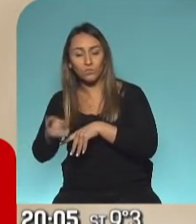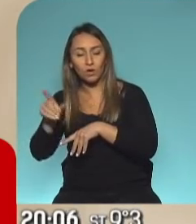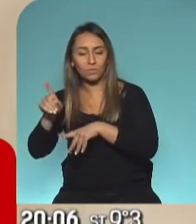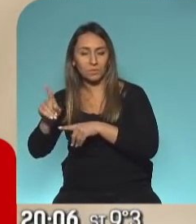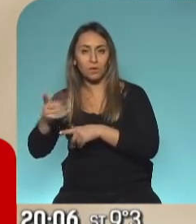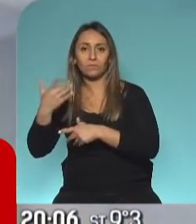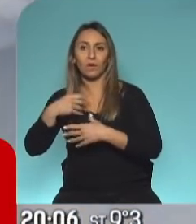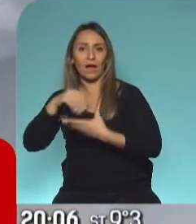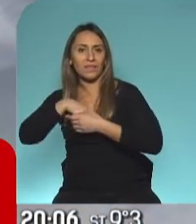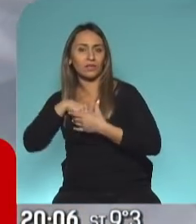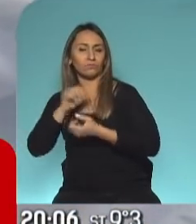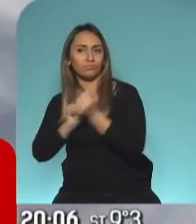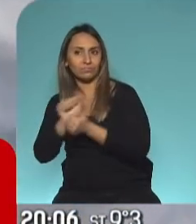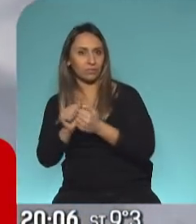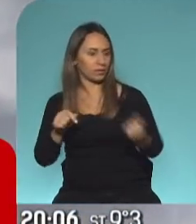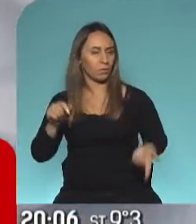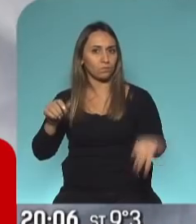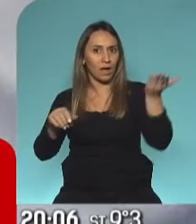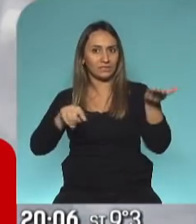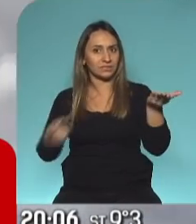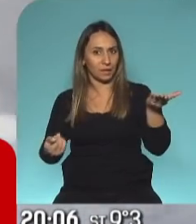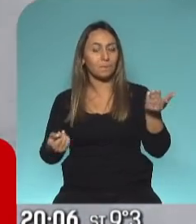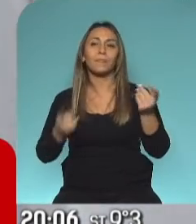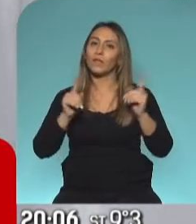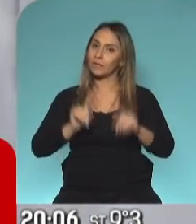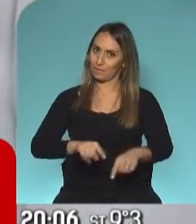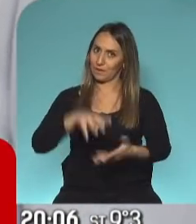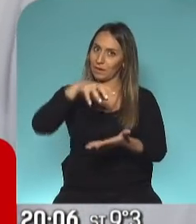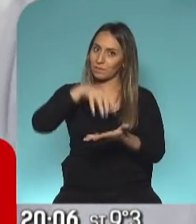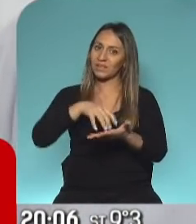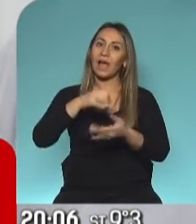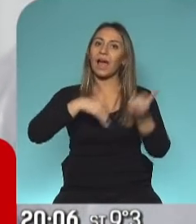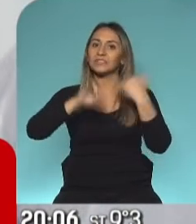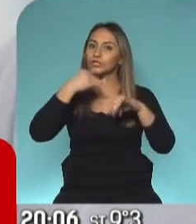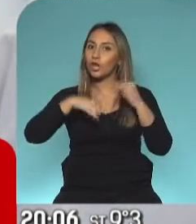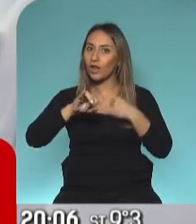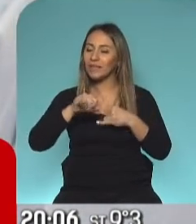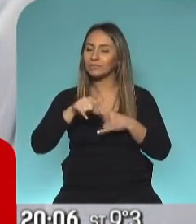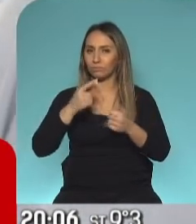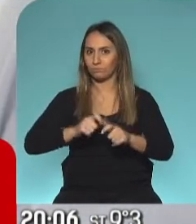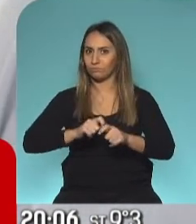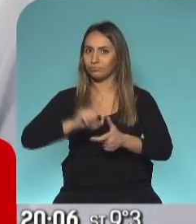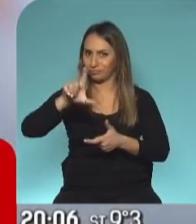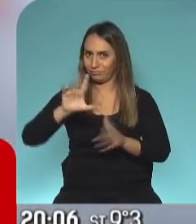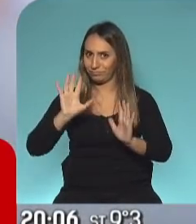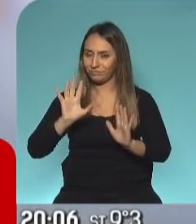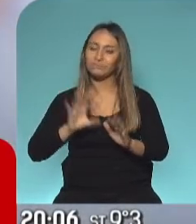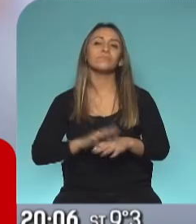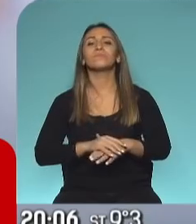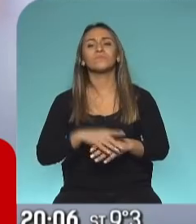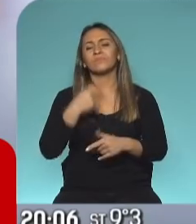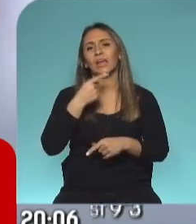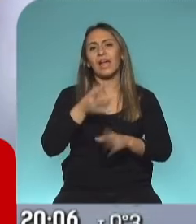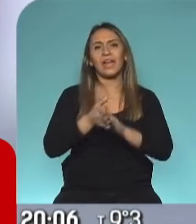contábamos que han subido las acciones de este laboratorio de Moderna. Doctor, ¿qué haya sido en una etapa inicial con